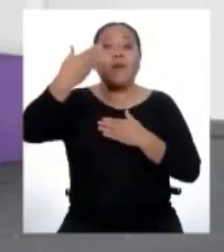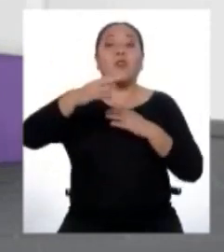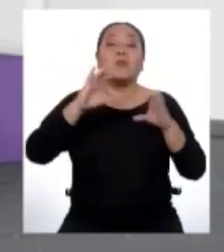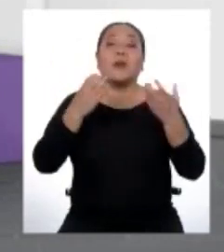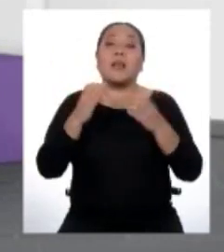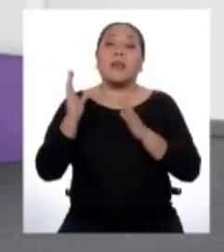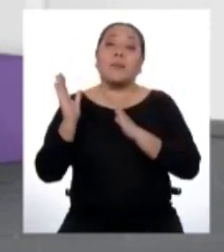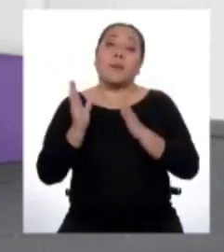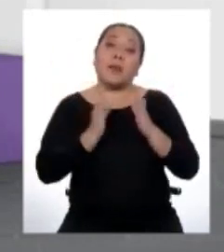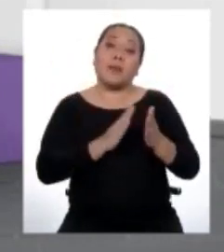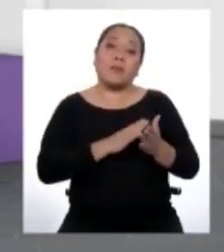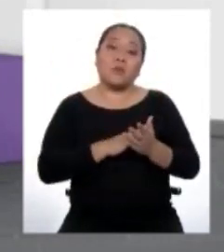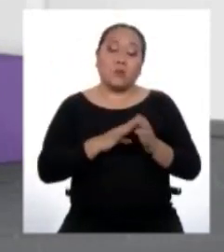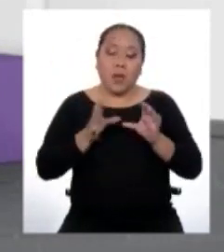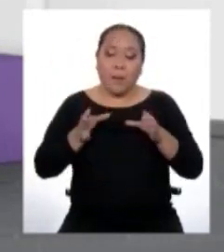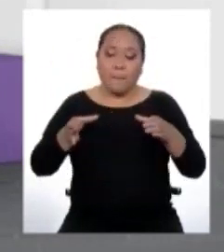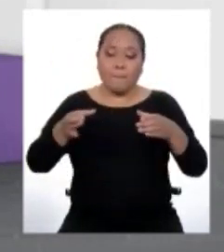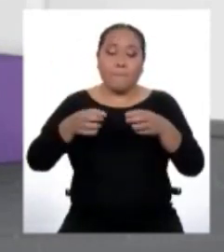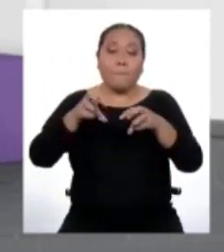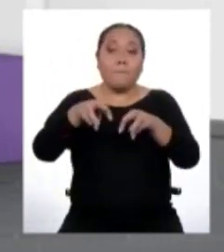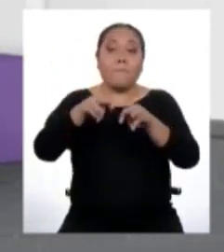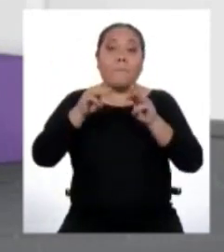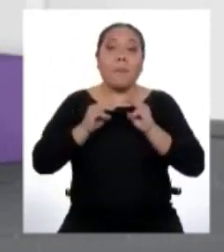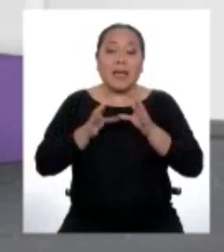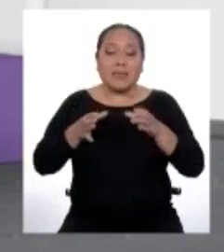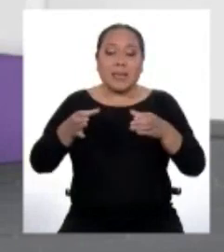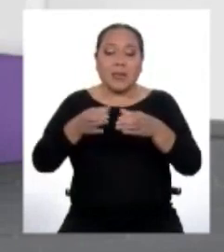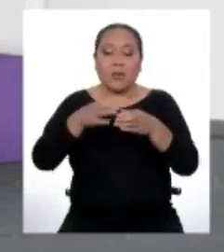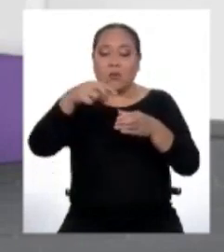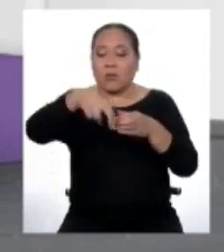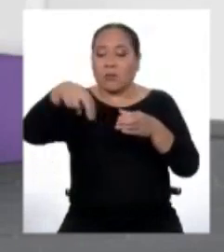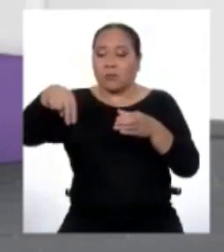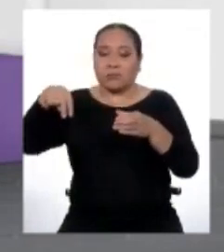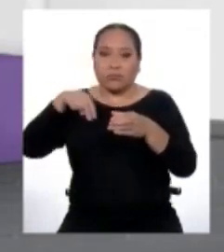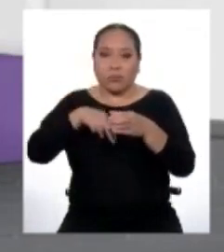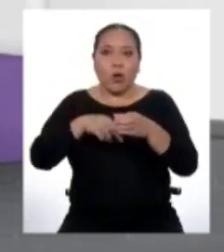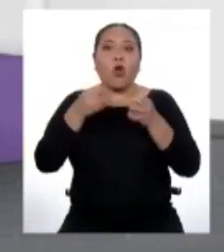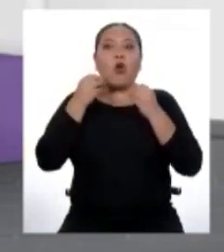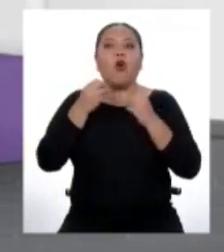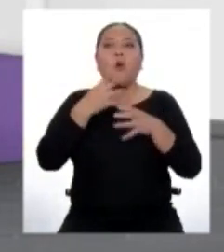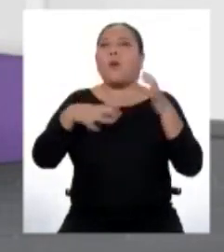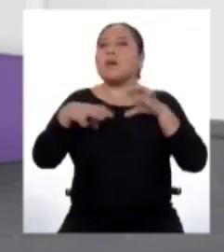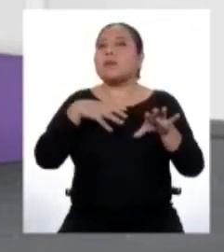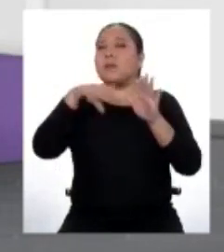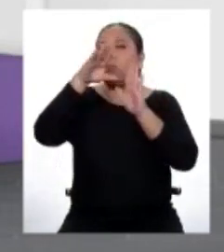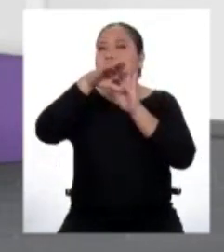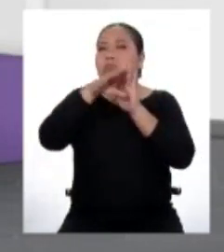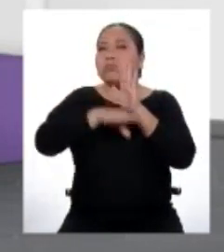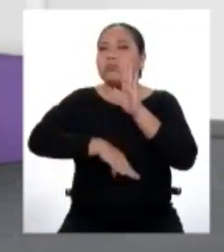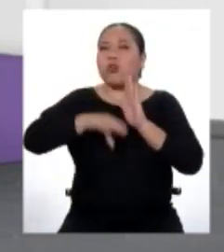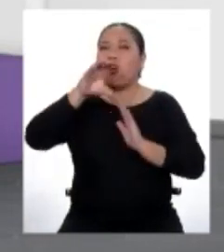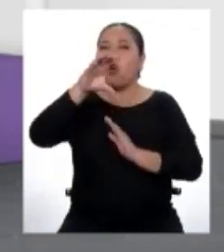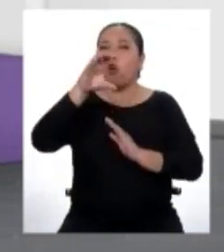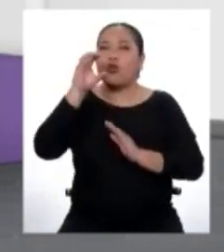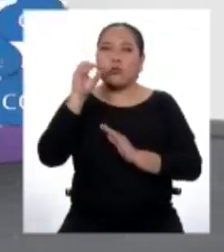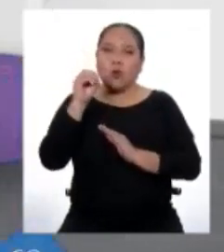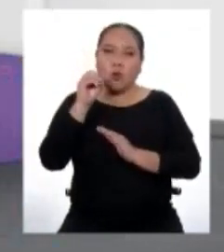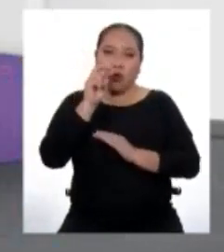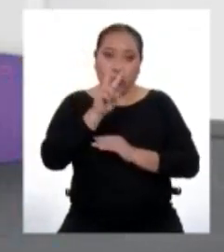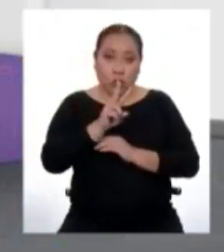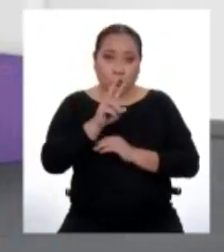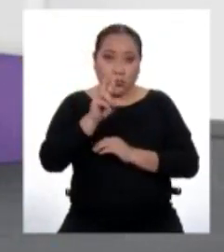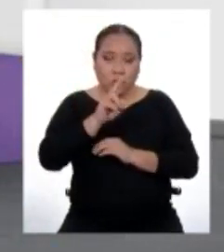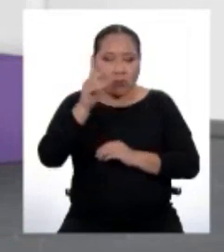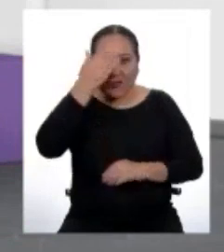prepararíamos una mesa redonda sobre cómo reducir sosteniblemente las emisiones del CO2, llámese dióxido de carbono? ¿No?